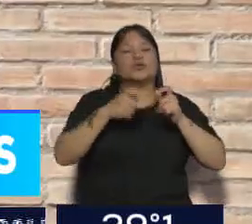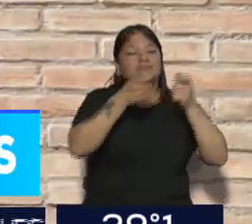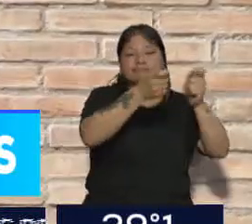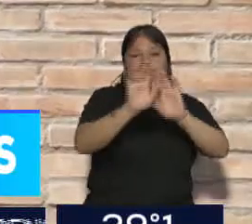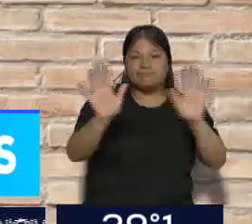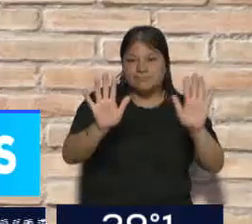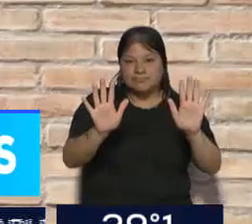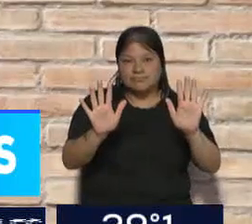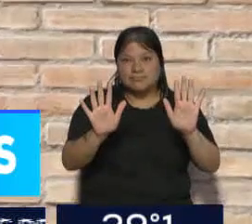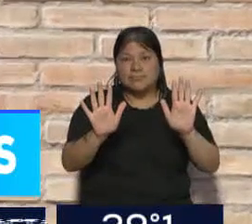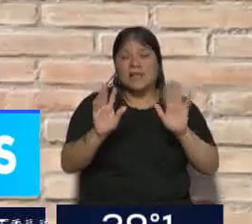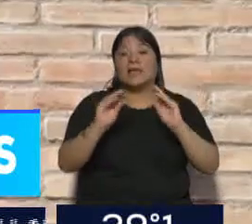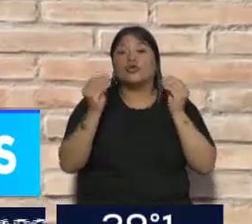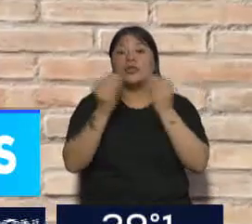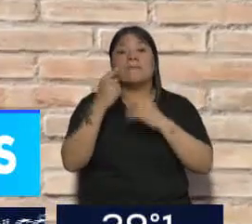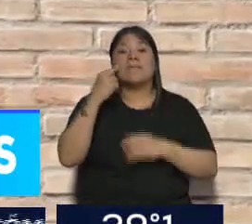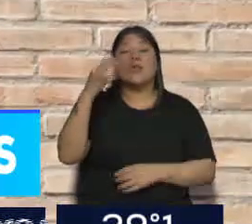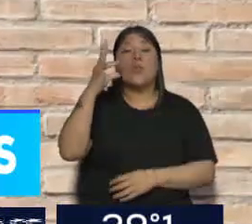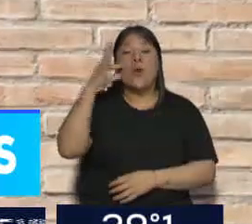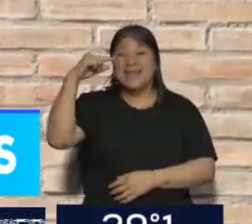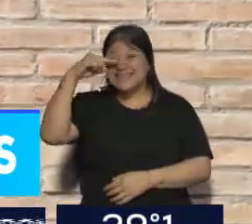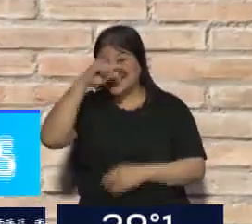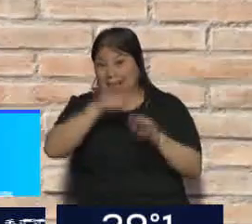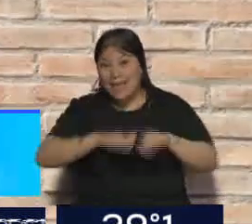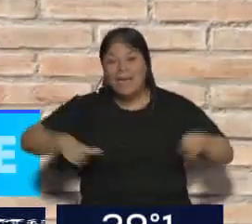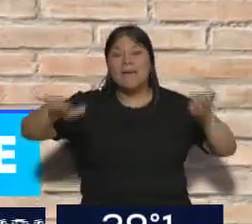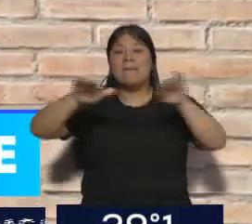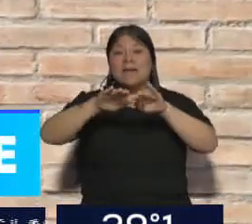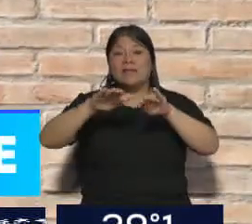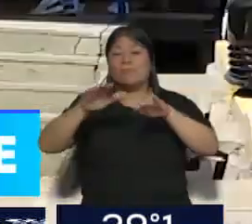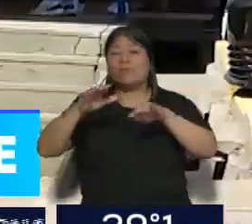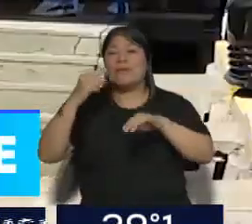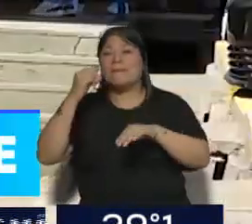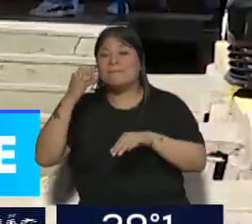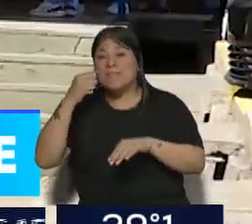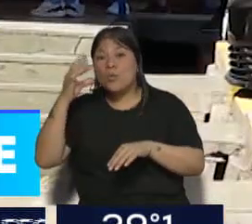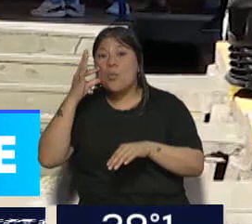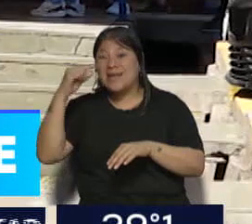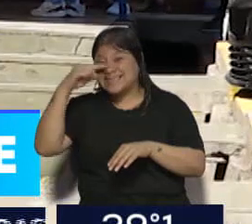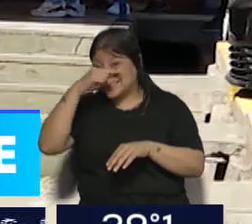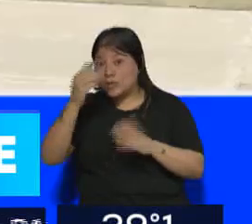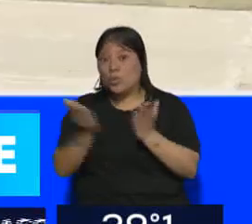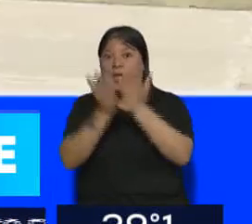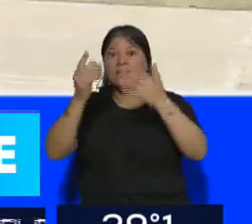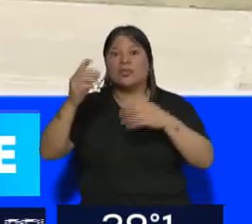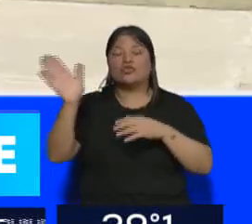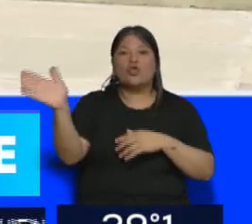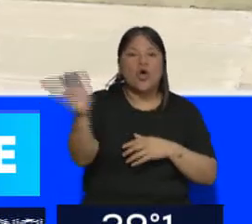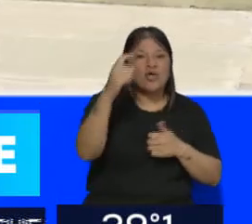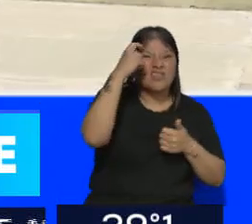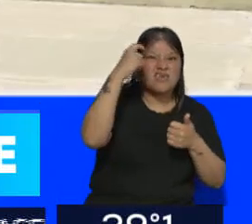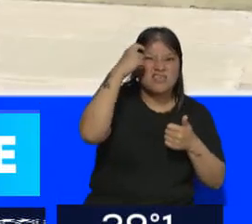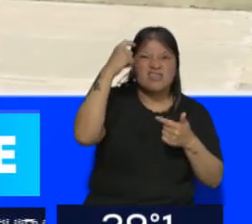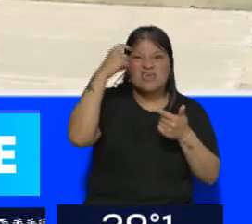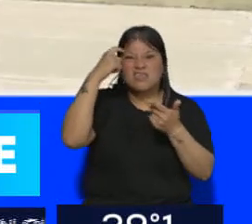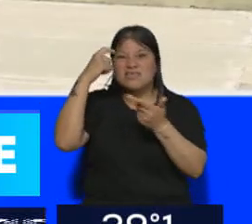oportunidad hubo 1047 empates porque hubo esa cantidad de alumnos con un promedio de 10 absoluto ¿qué dijeron de los propios padres y